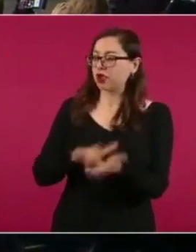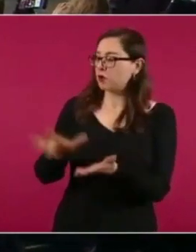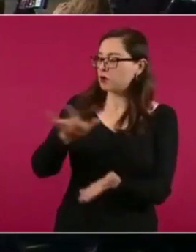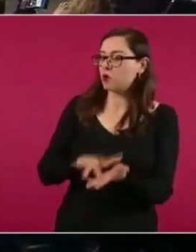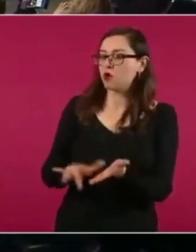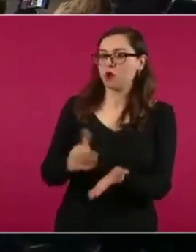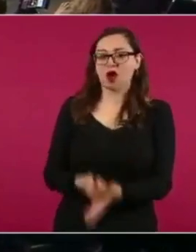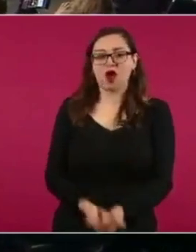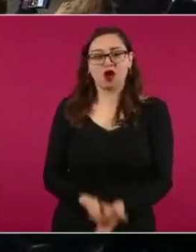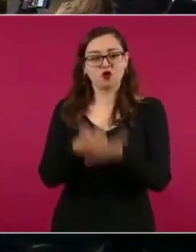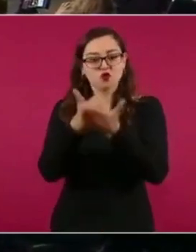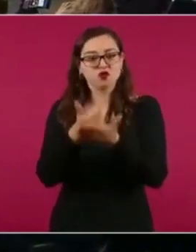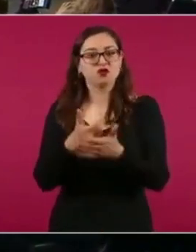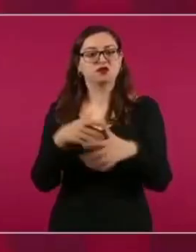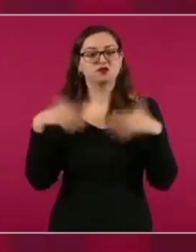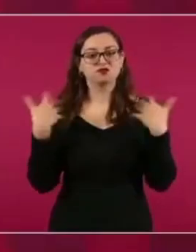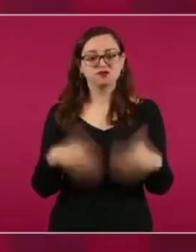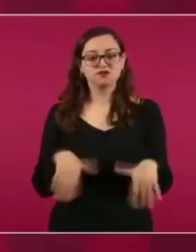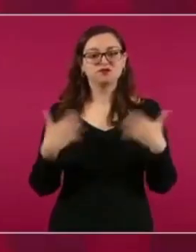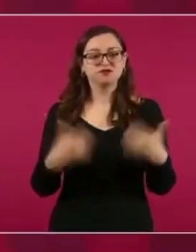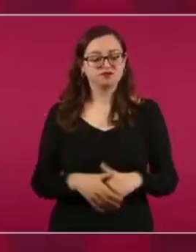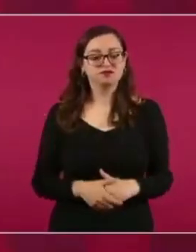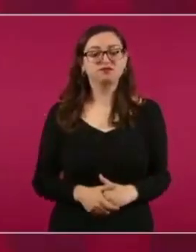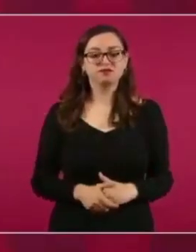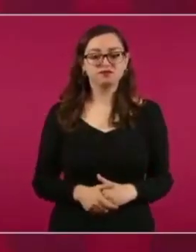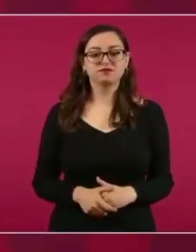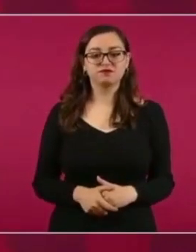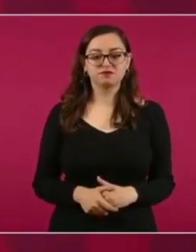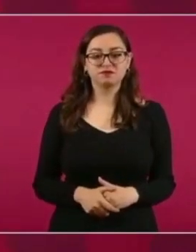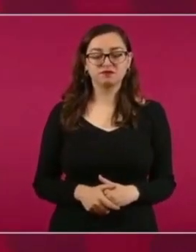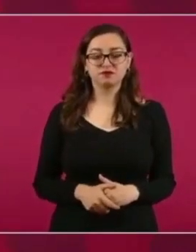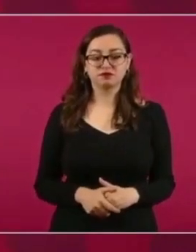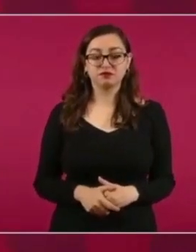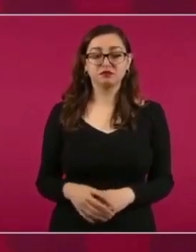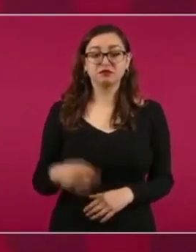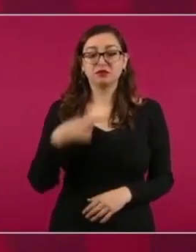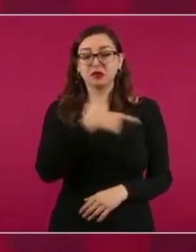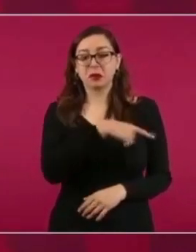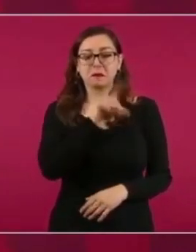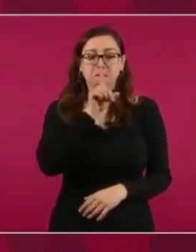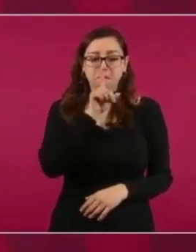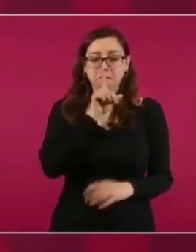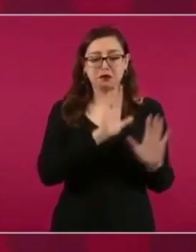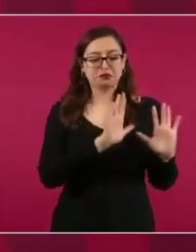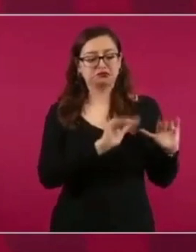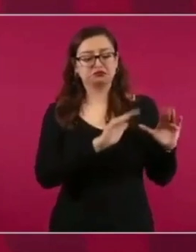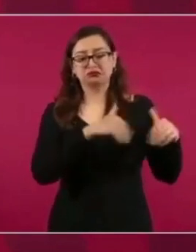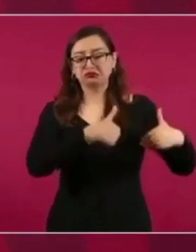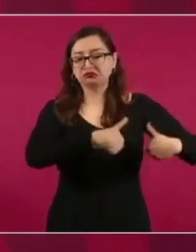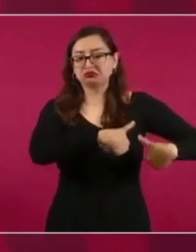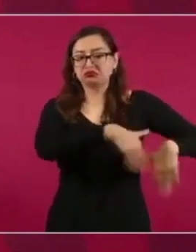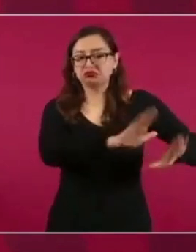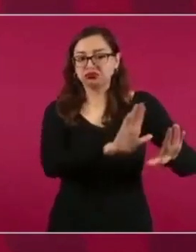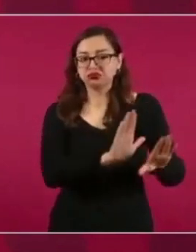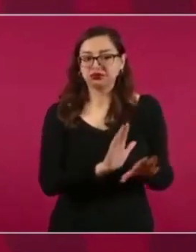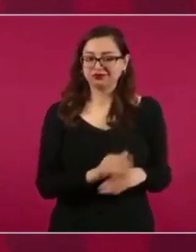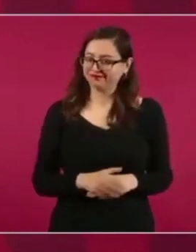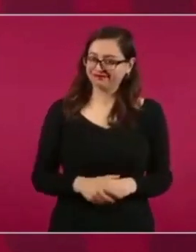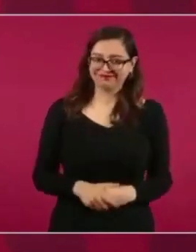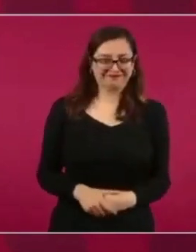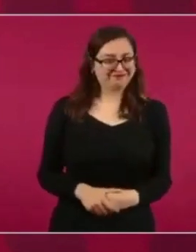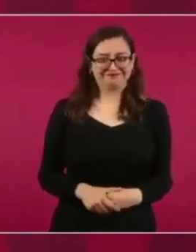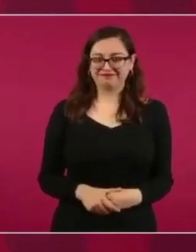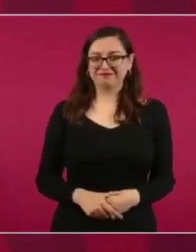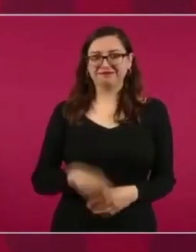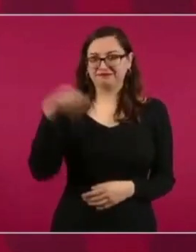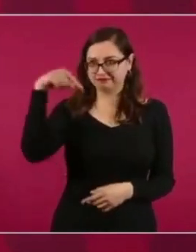No puede ella salir por la puerta de atrás, nos